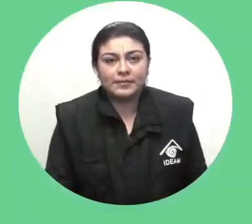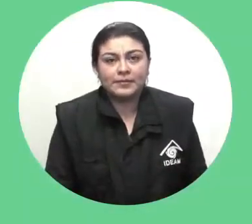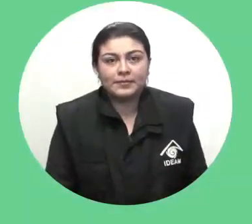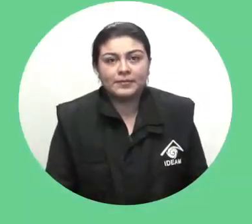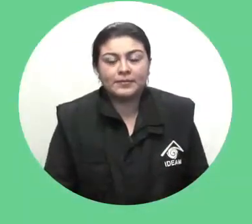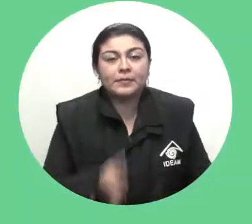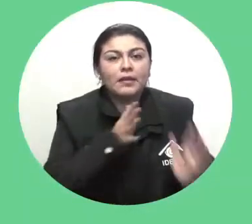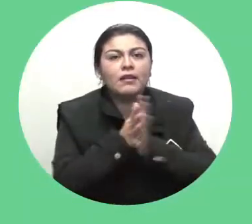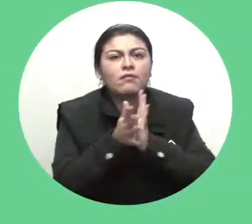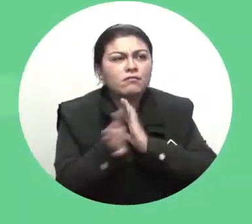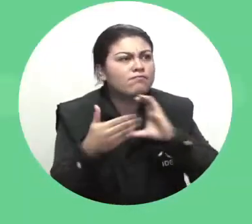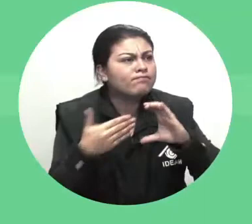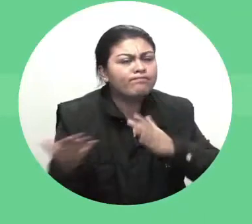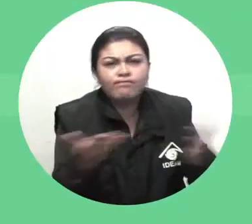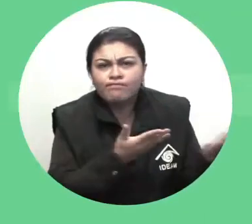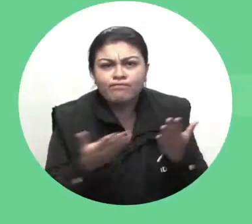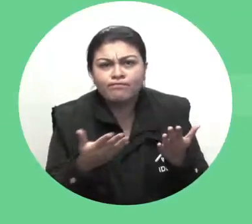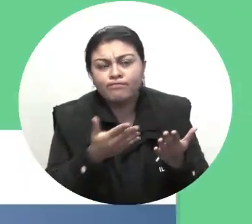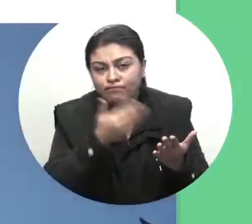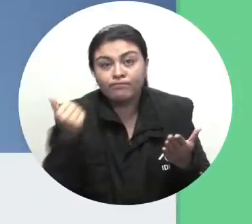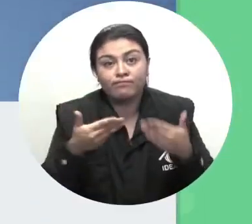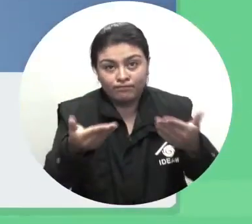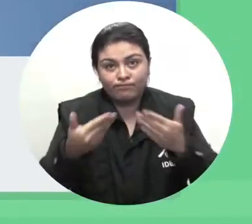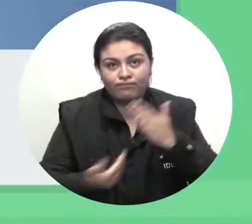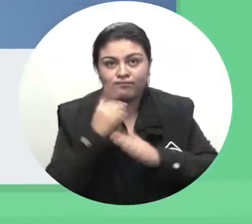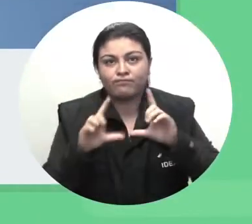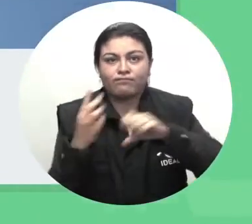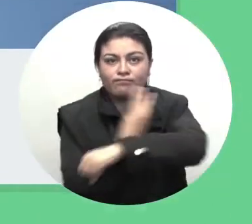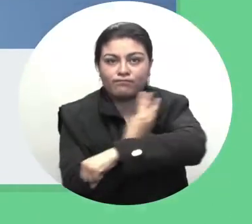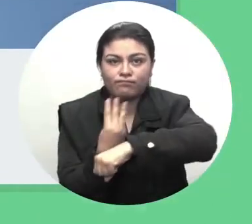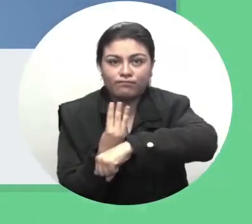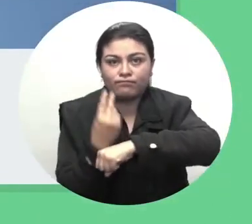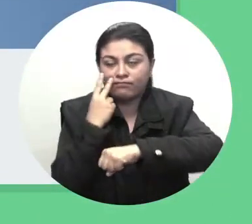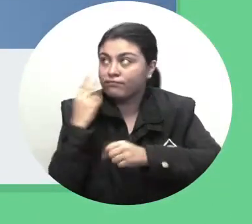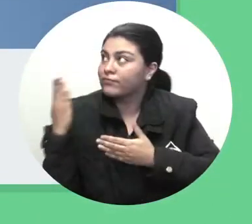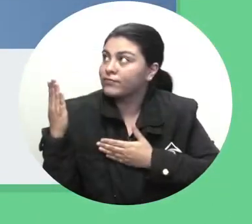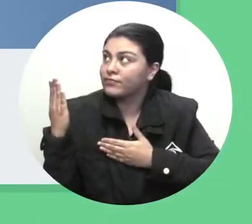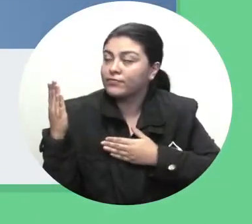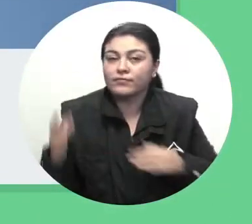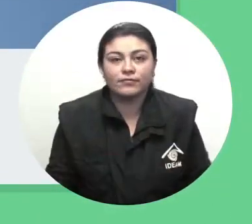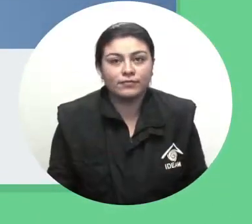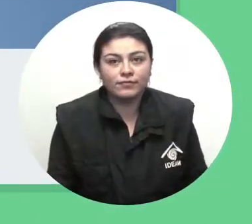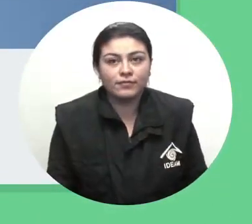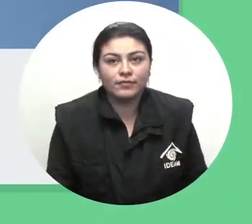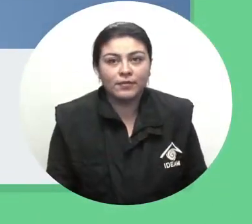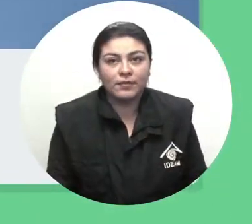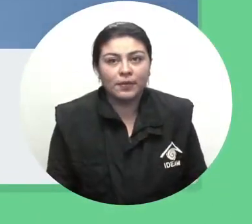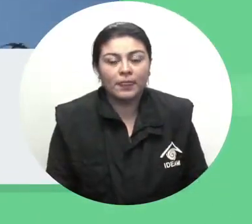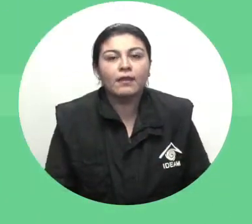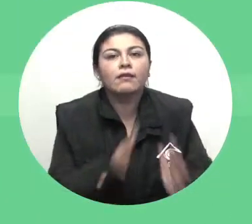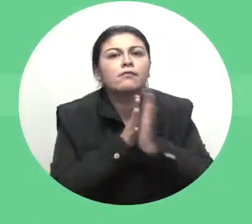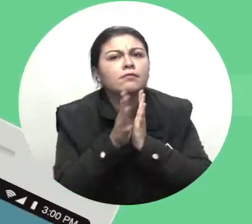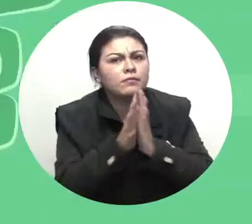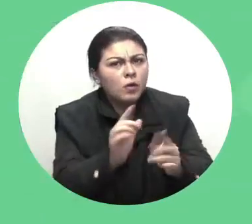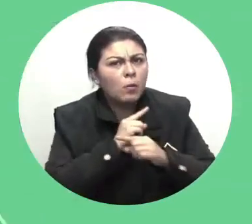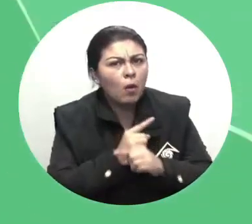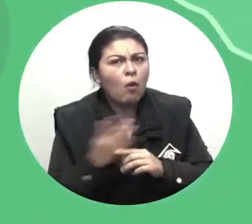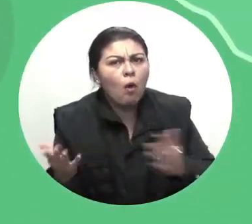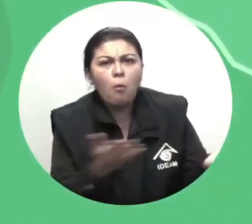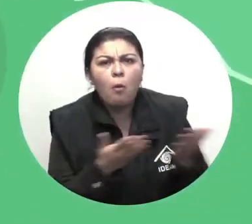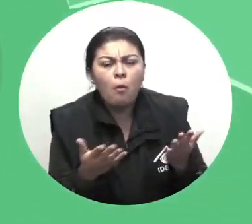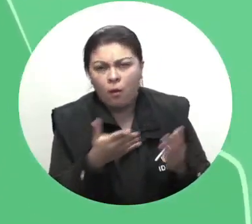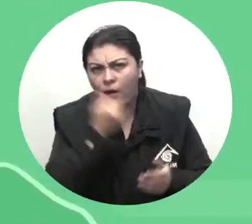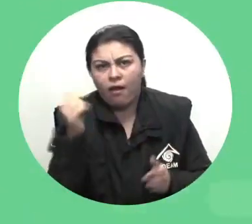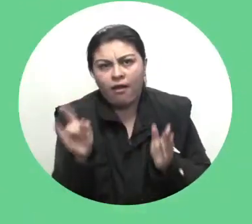Para mayor información sobre el pronóstico del tiempo, visítenos en www.ideam.gov.co y para estar informado al